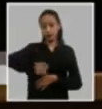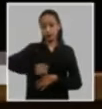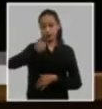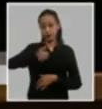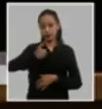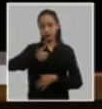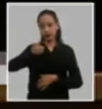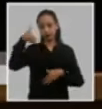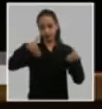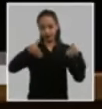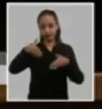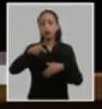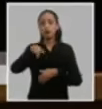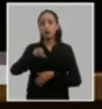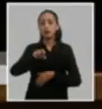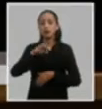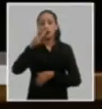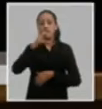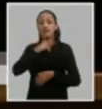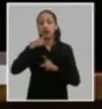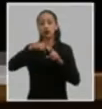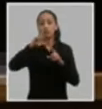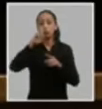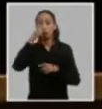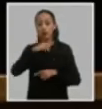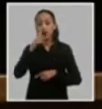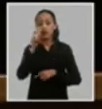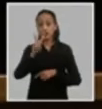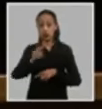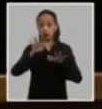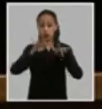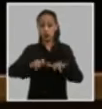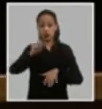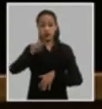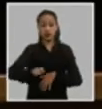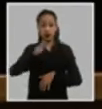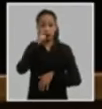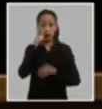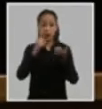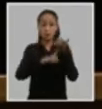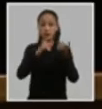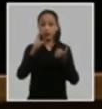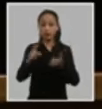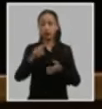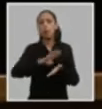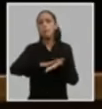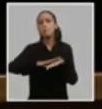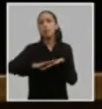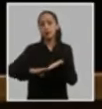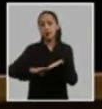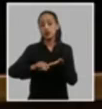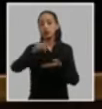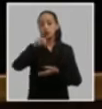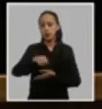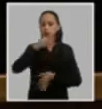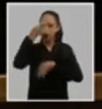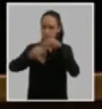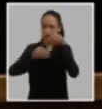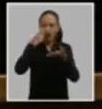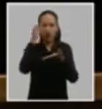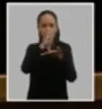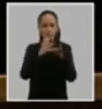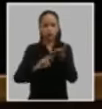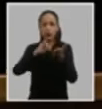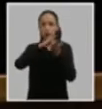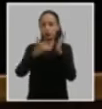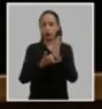compañero José Ramón Machado Ventura segundo secretario de nuestro comité central del partido permiso para proceder a la lectura del